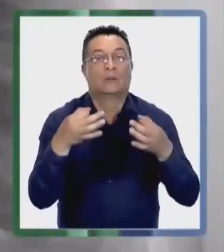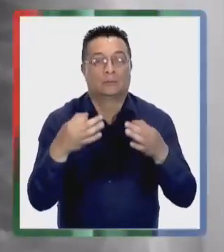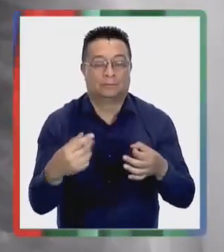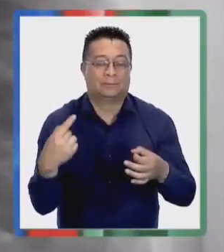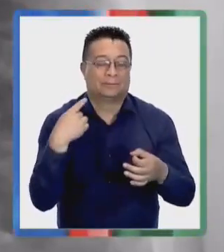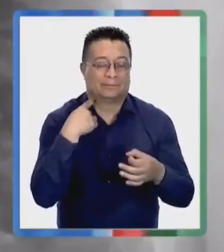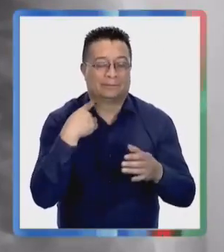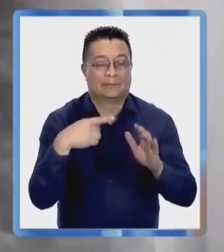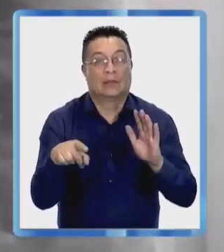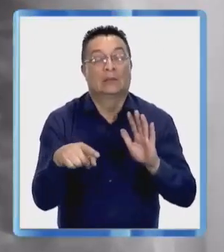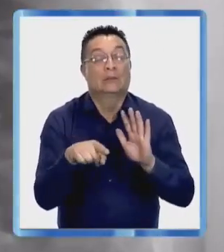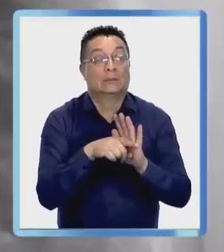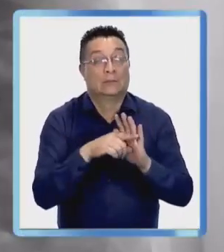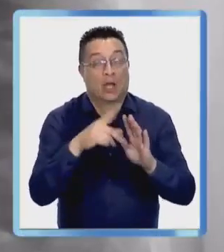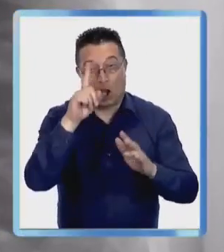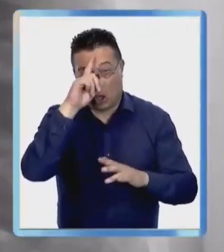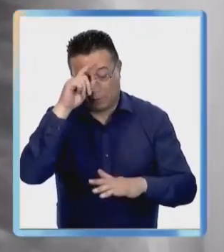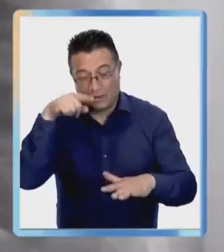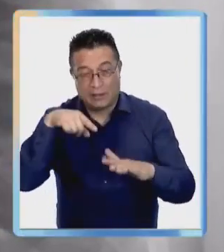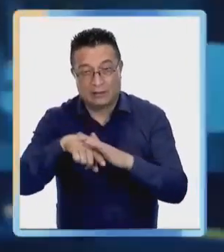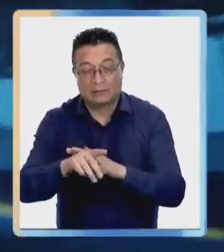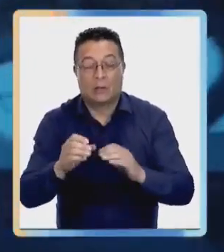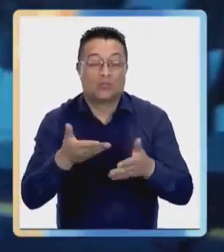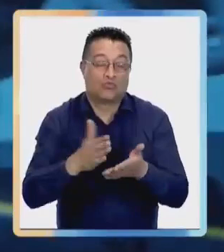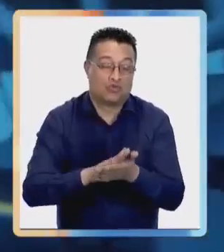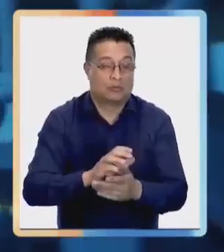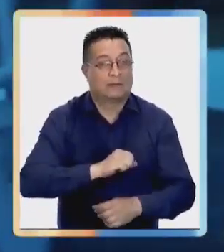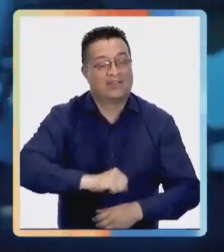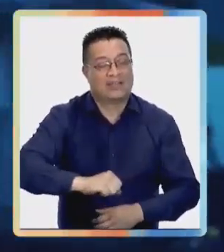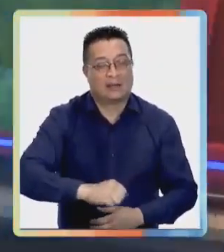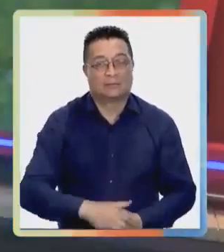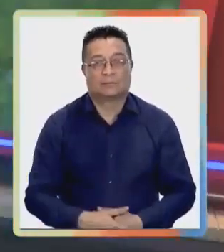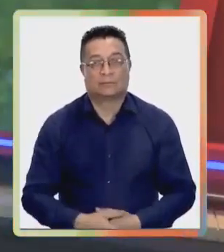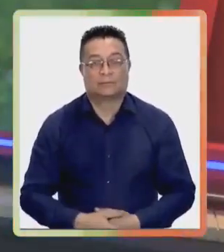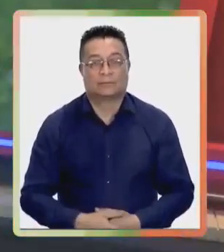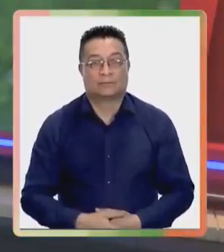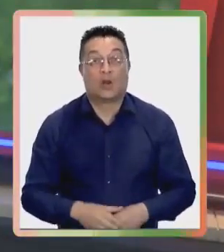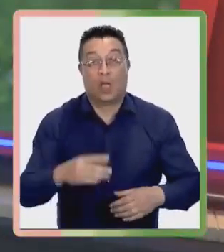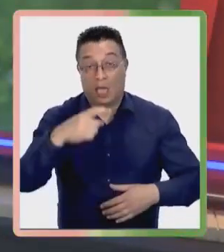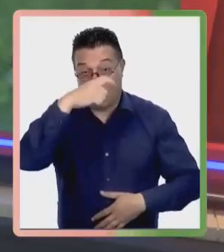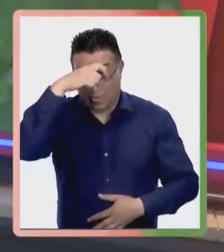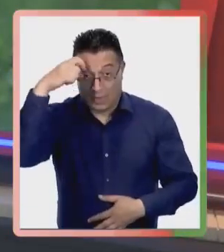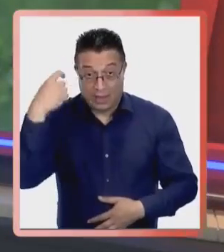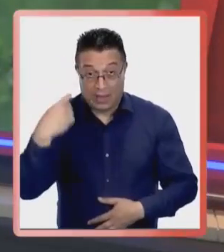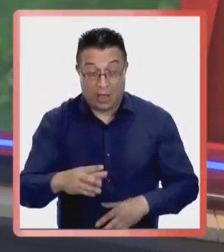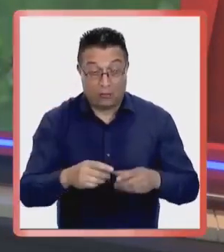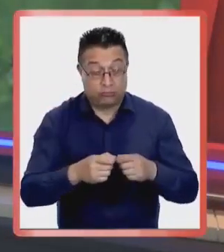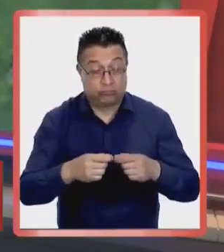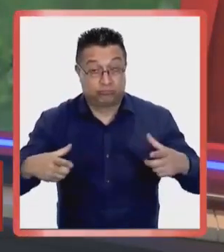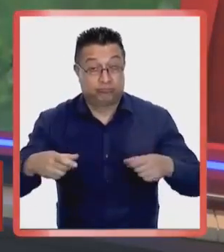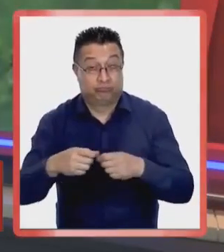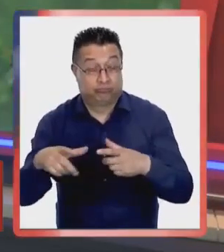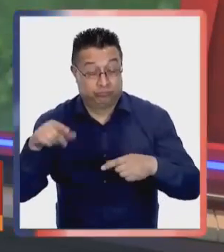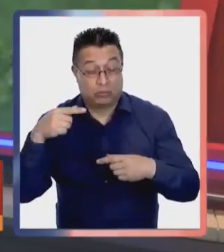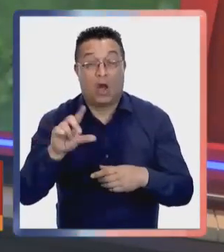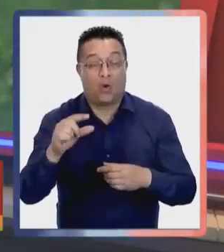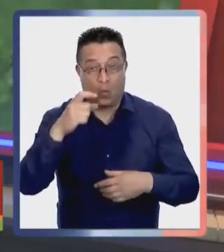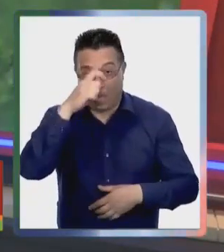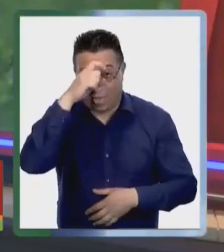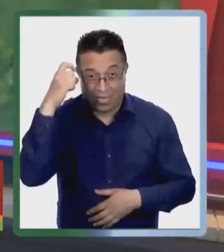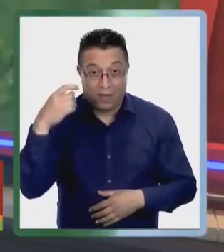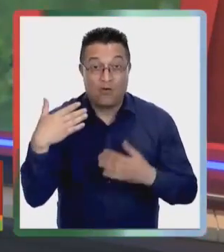efectivas para evitar hospitalizaciones y desenlaces fatales. Las olas de calor nos hacen parecer que el verano se ha